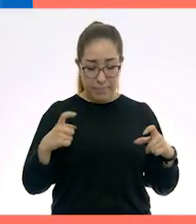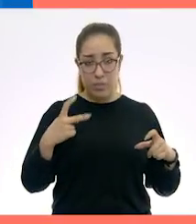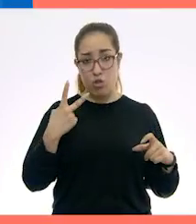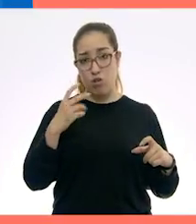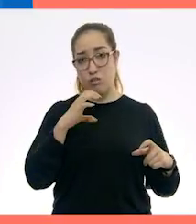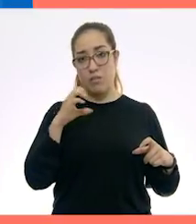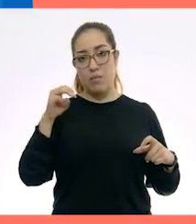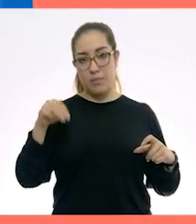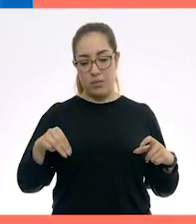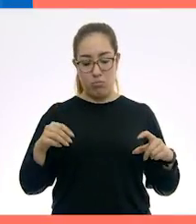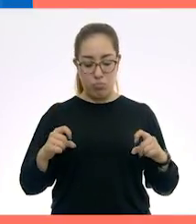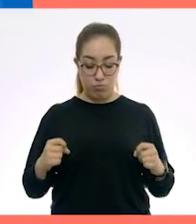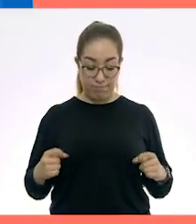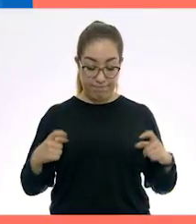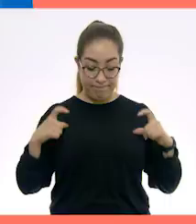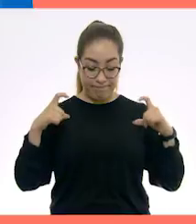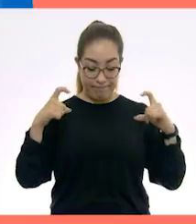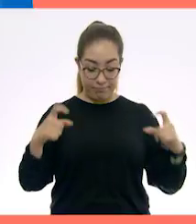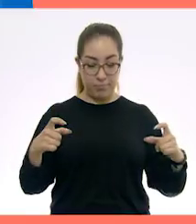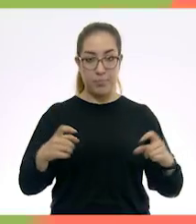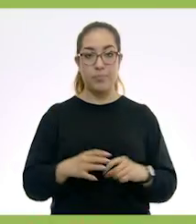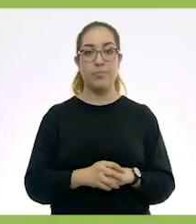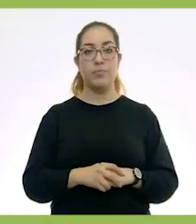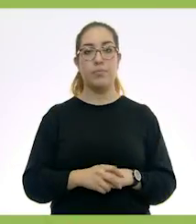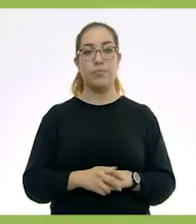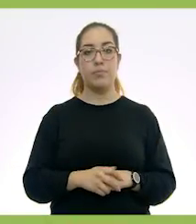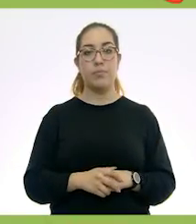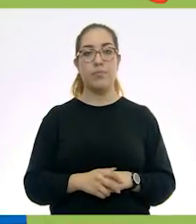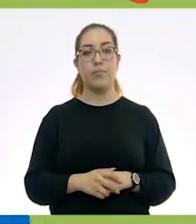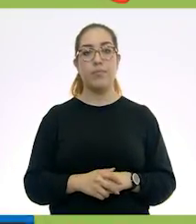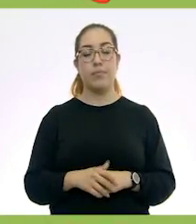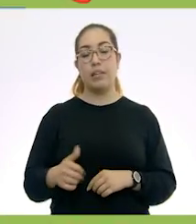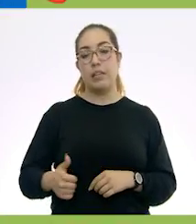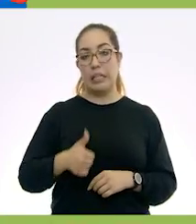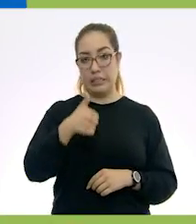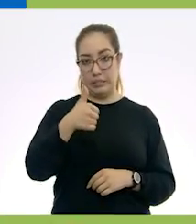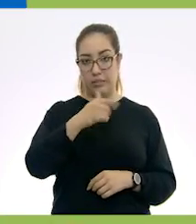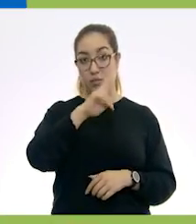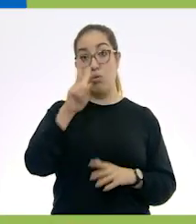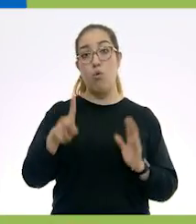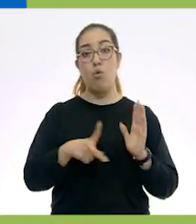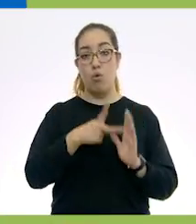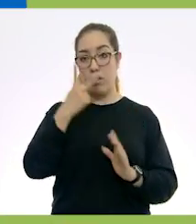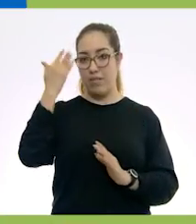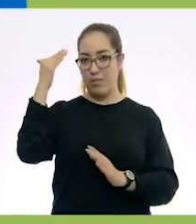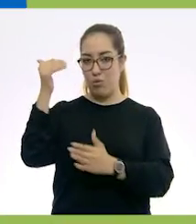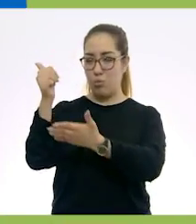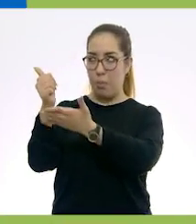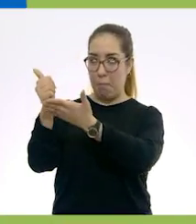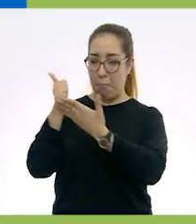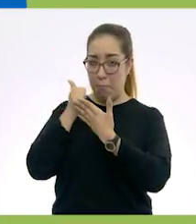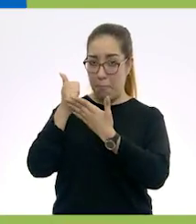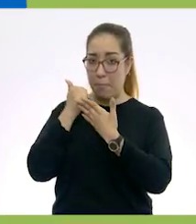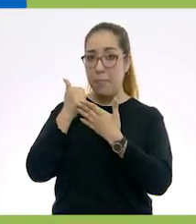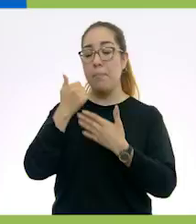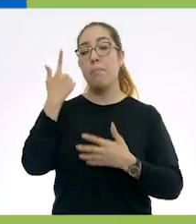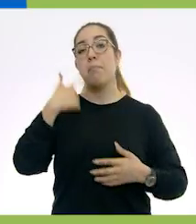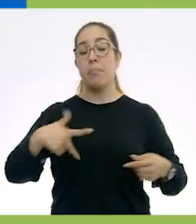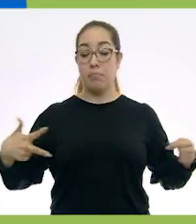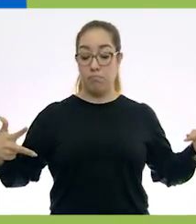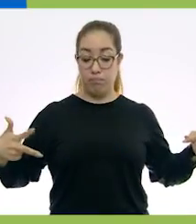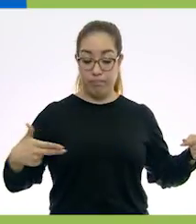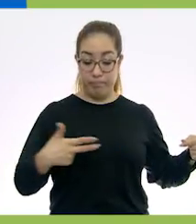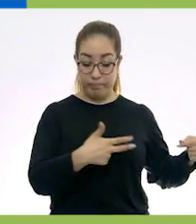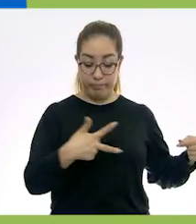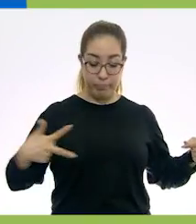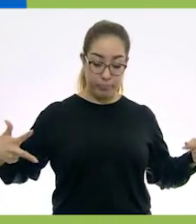2 centímetros de alto arriba y abajo. 6. Nuevamente pide ayuda a un adulto para recortar